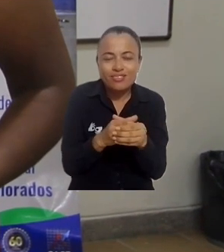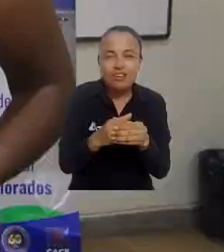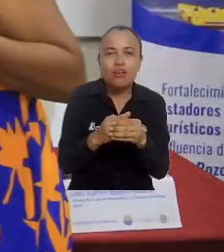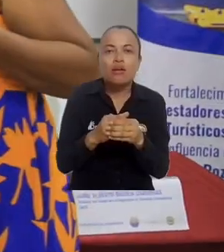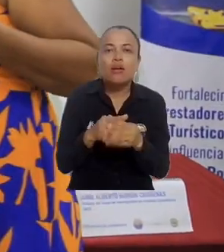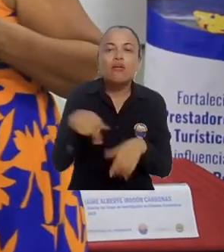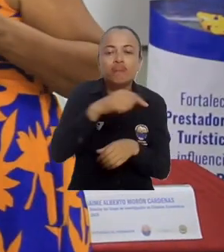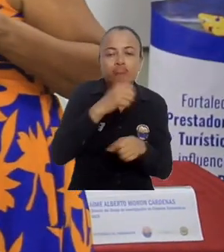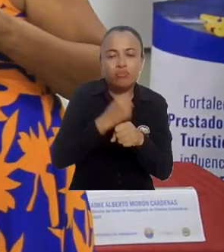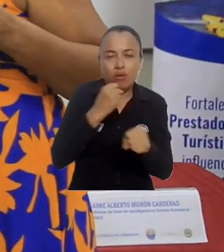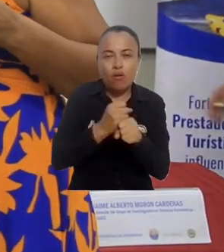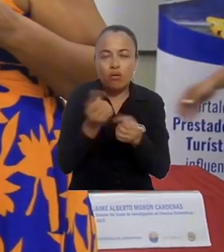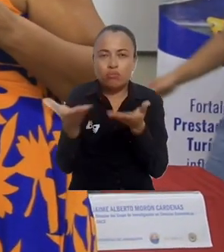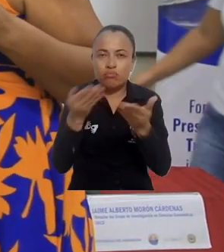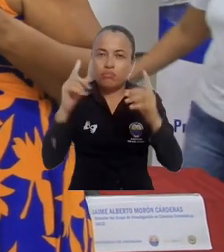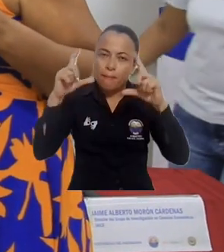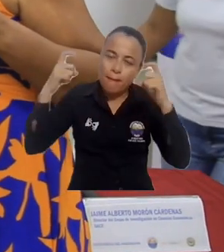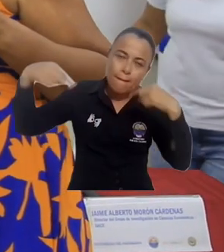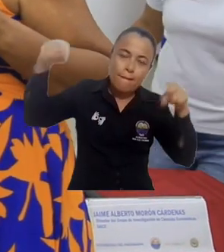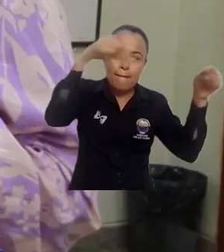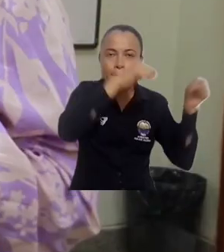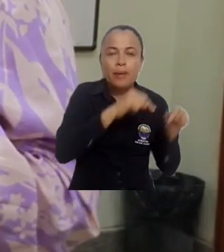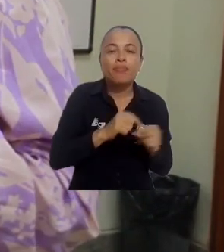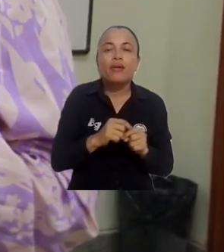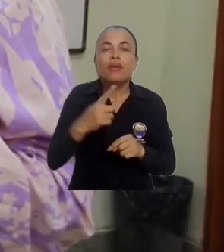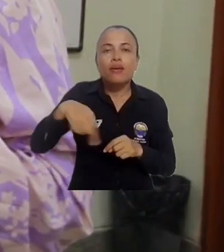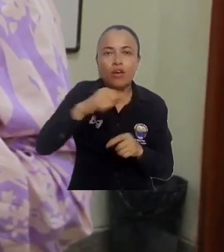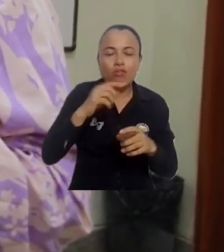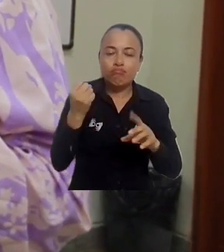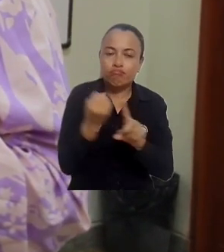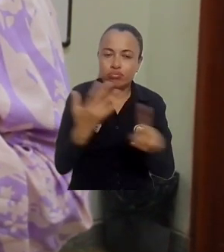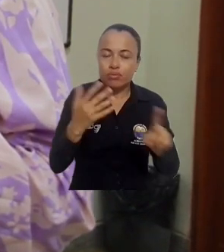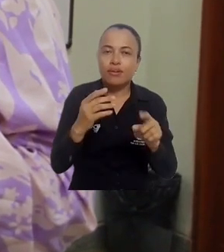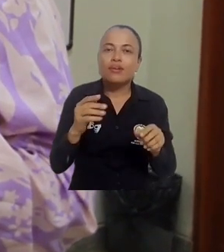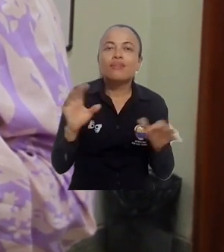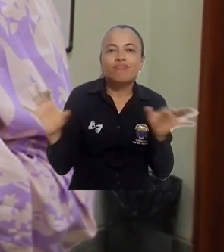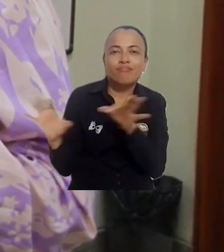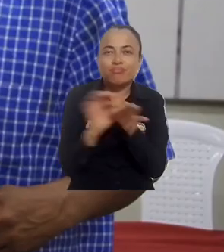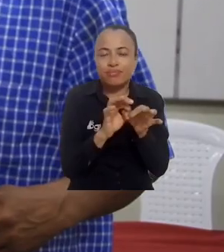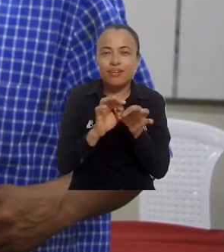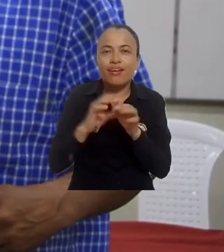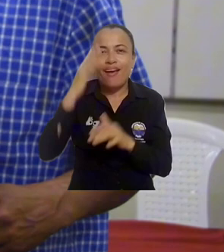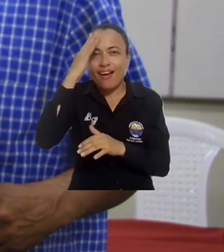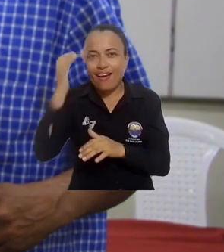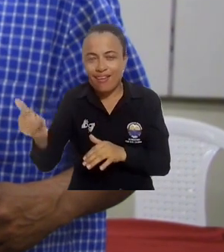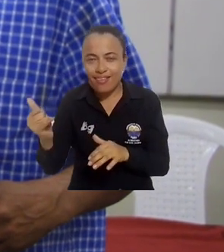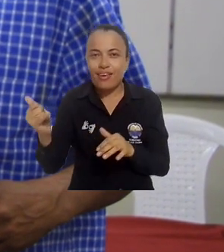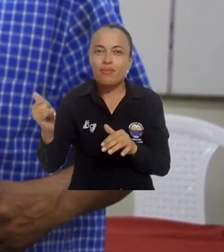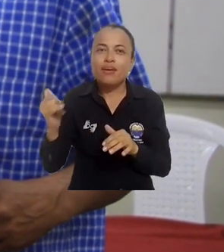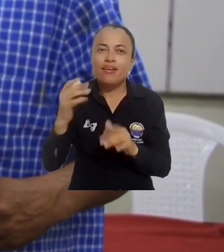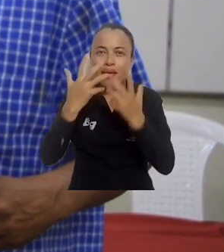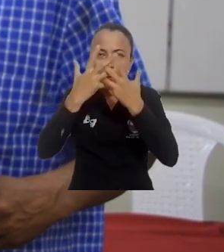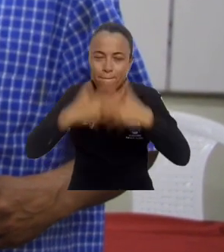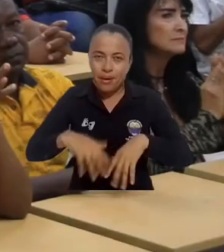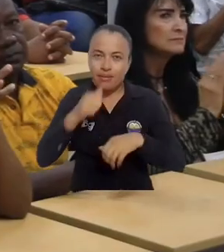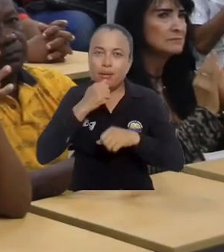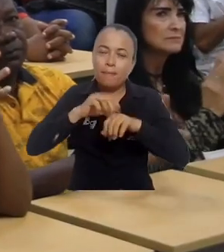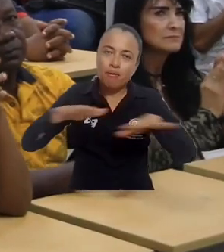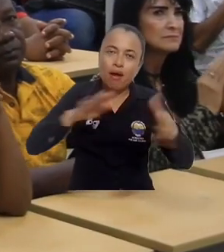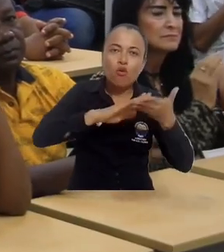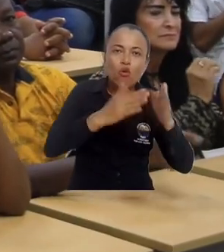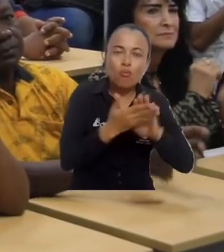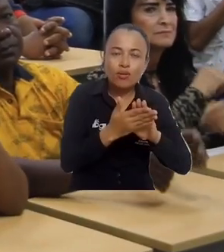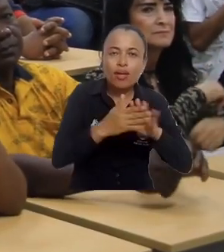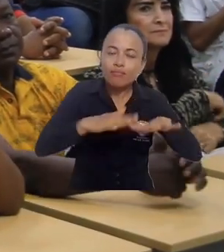negocios o asociaciones de los operadores turísticos, un impacto positivo que evidencia la sinergia entre la academia, la empresa privada y las